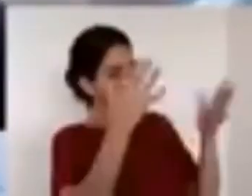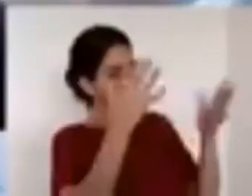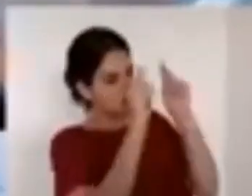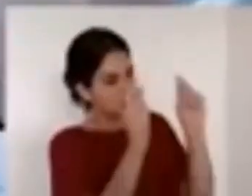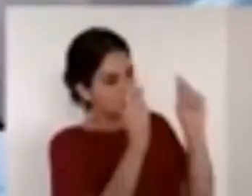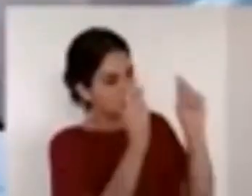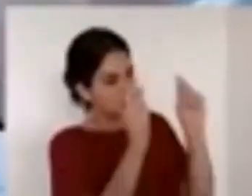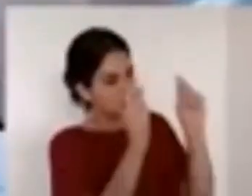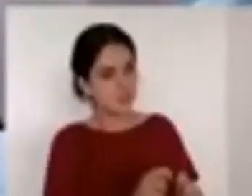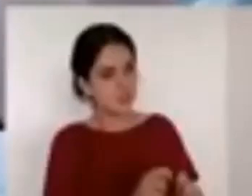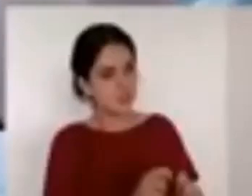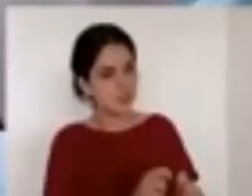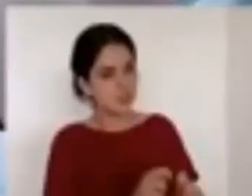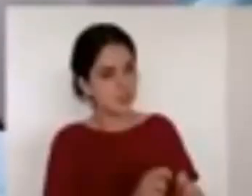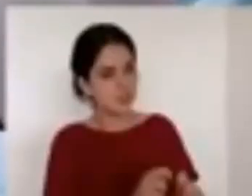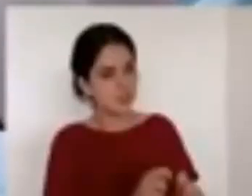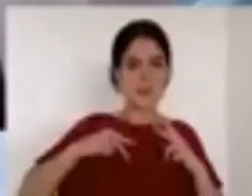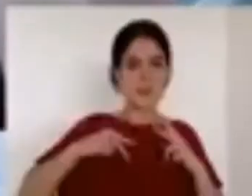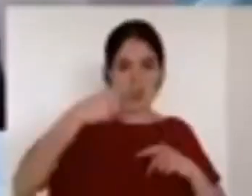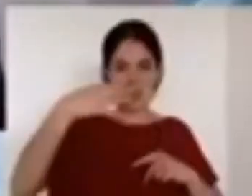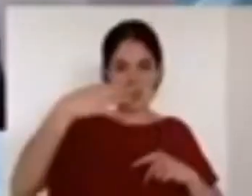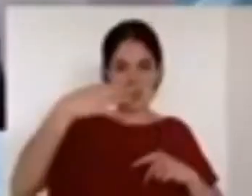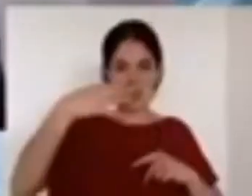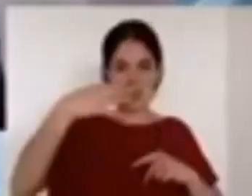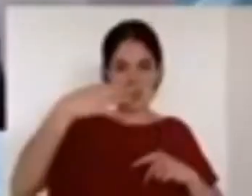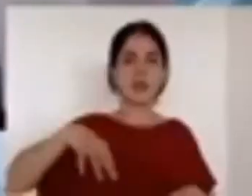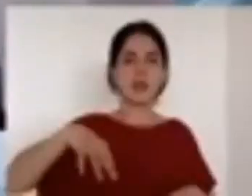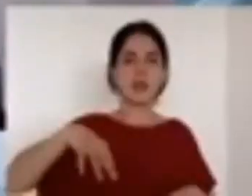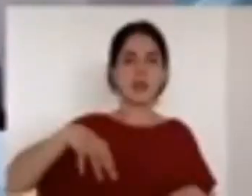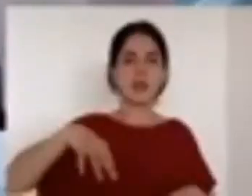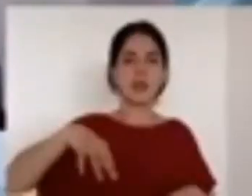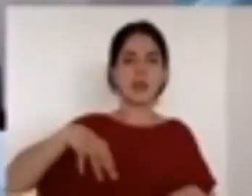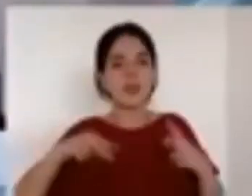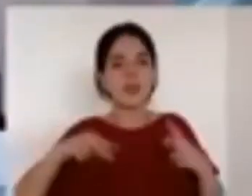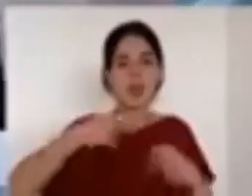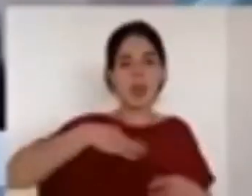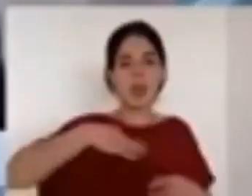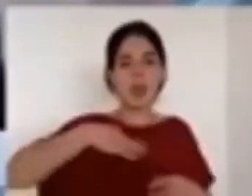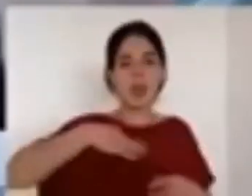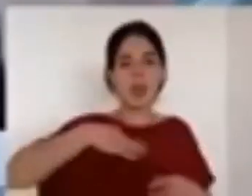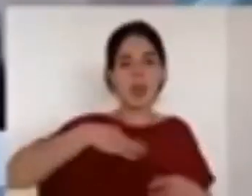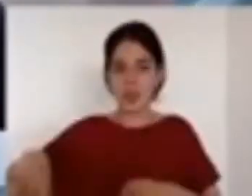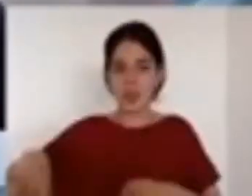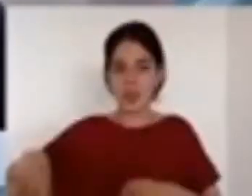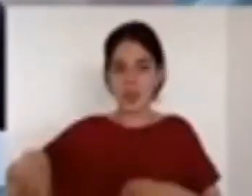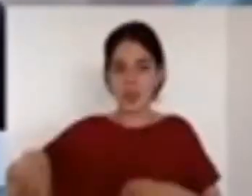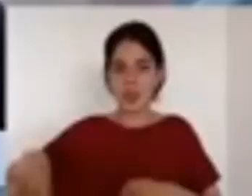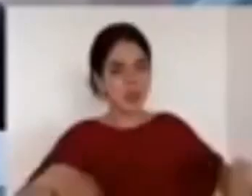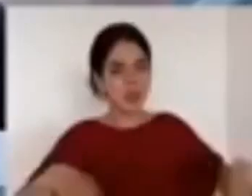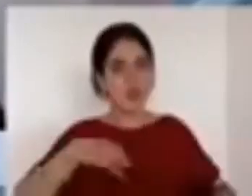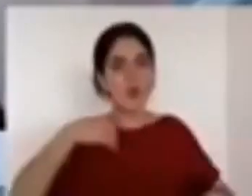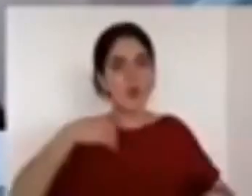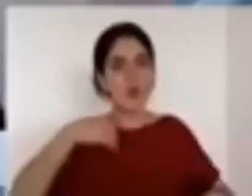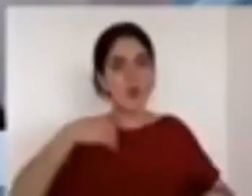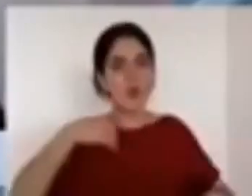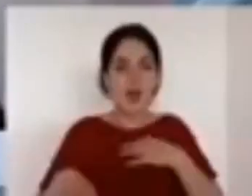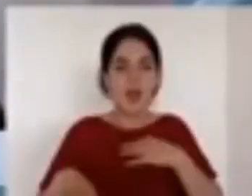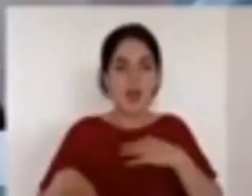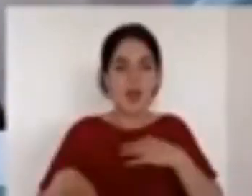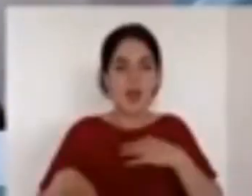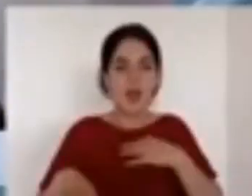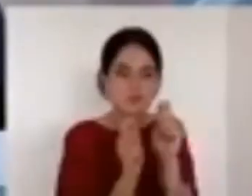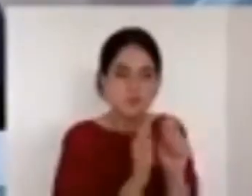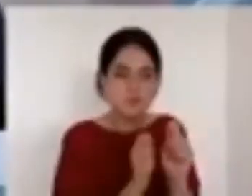suceden con ese cincel y con el martillo de la palabra está